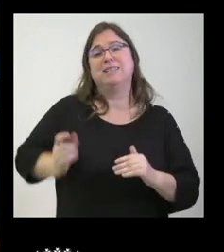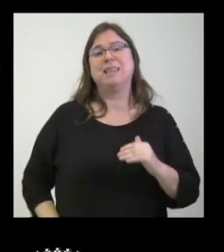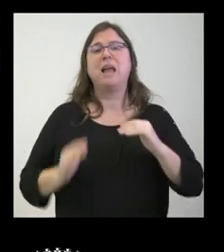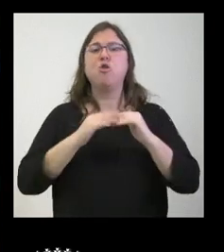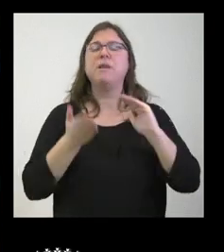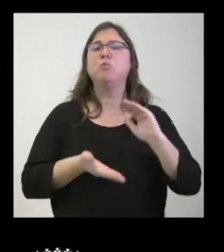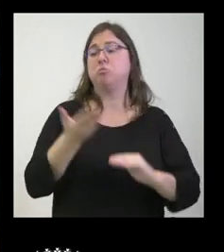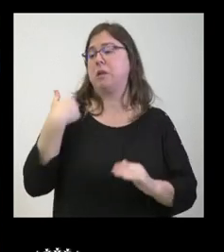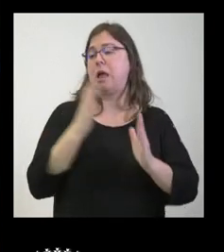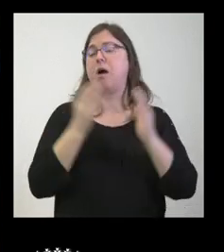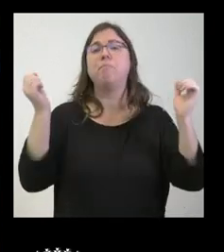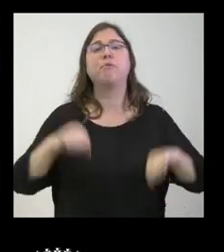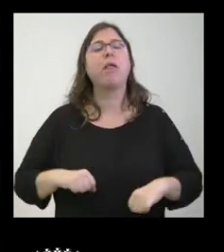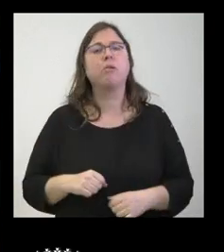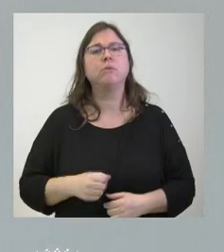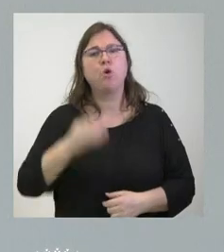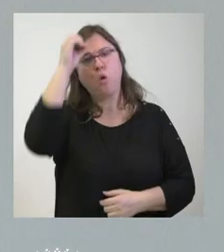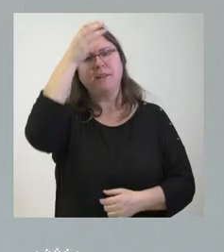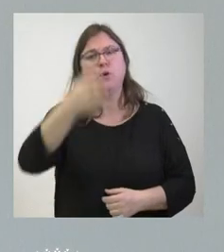ministros el martes gracias